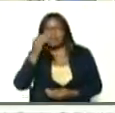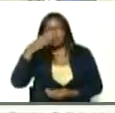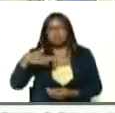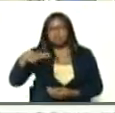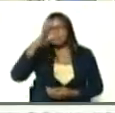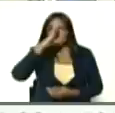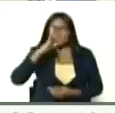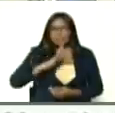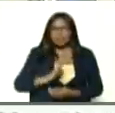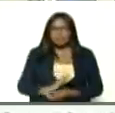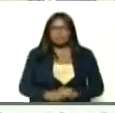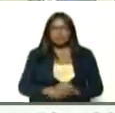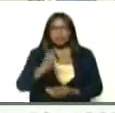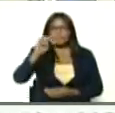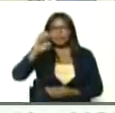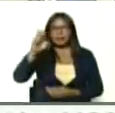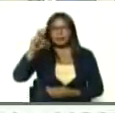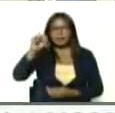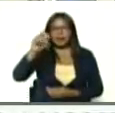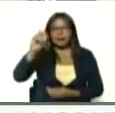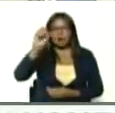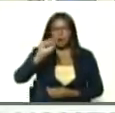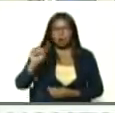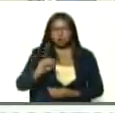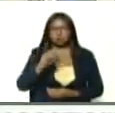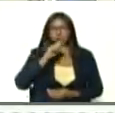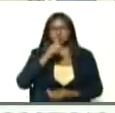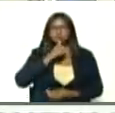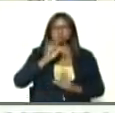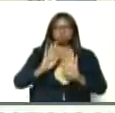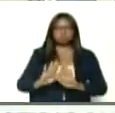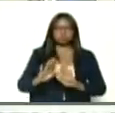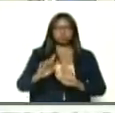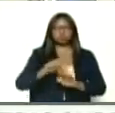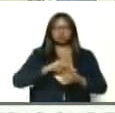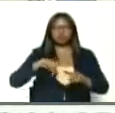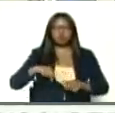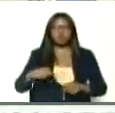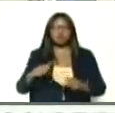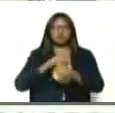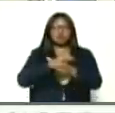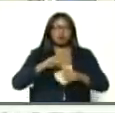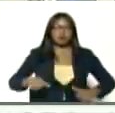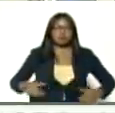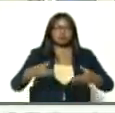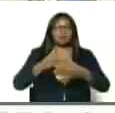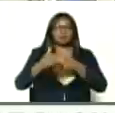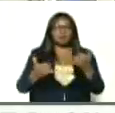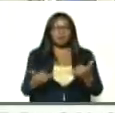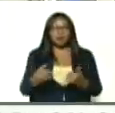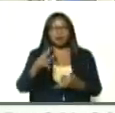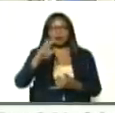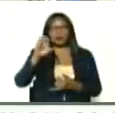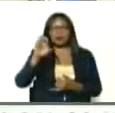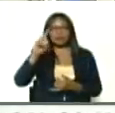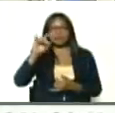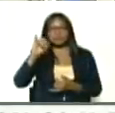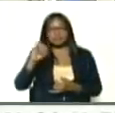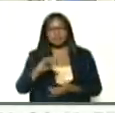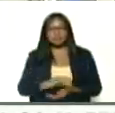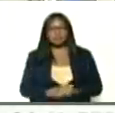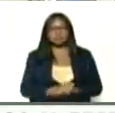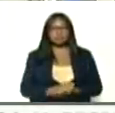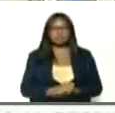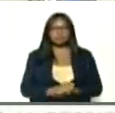Brasil, en Manaos, en Boavista, estamos hechos la contención, junto a nuestra fuerza, más nacional bolivariana, a la Redi, con el mayor general